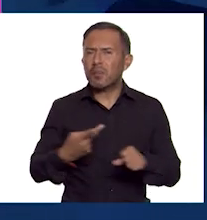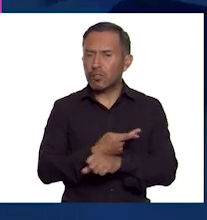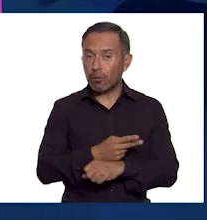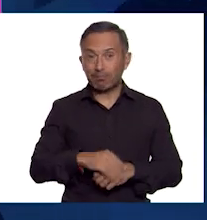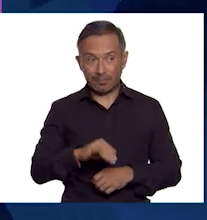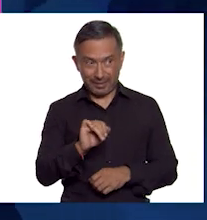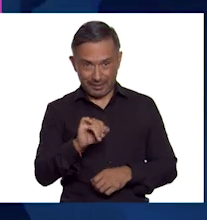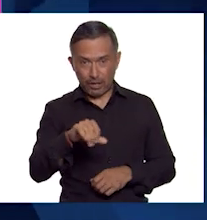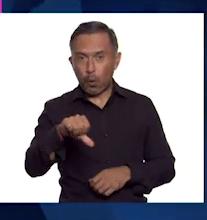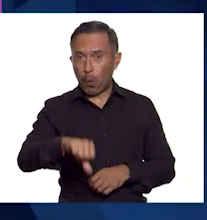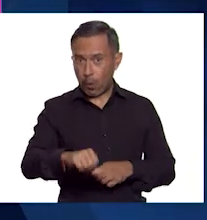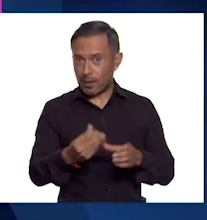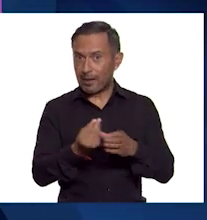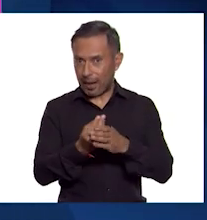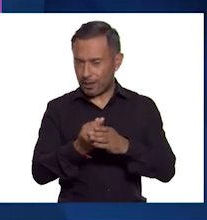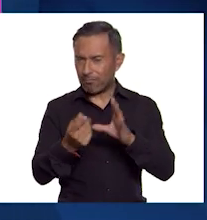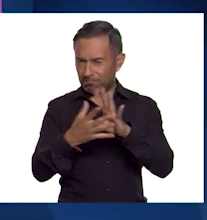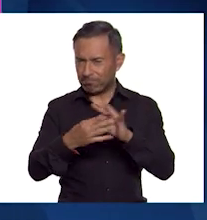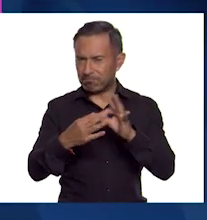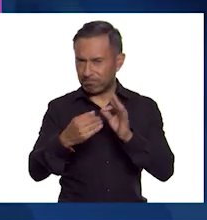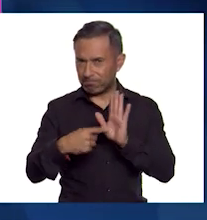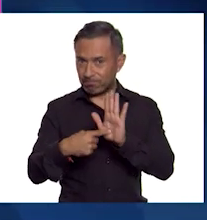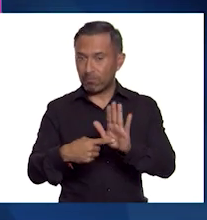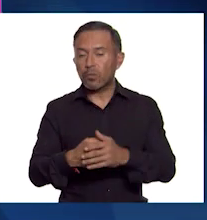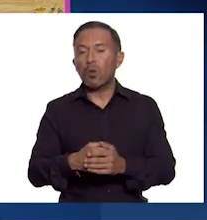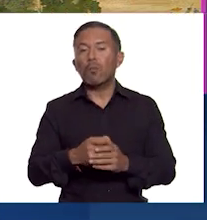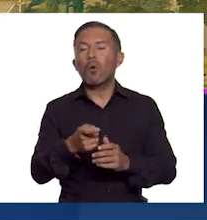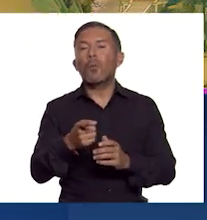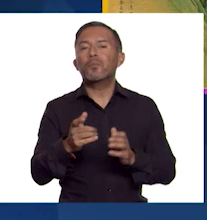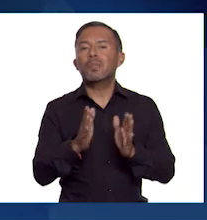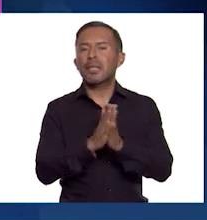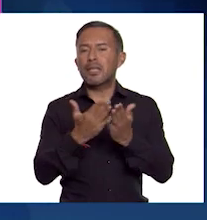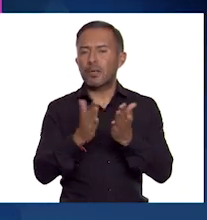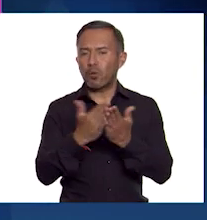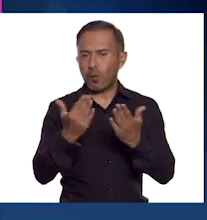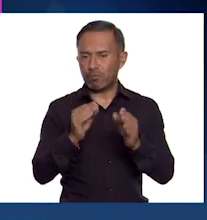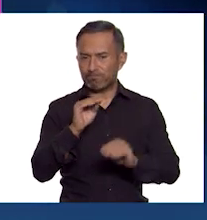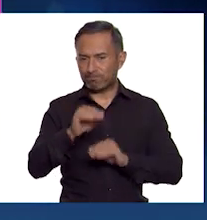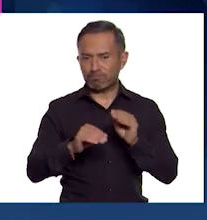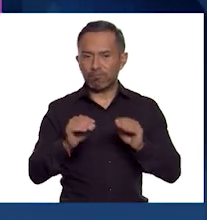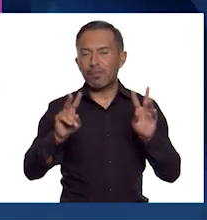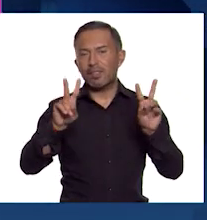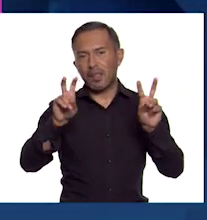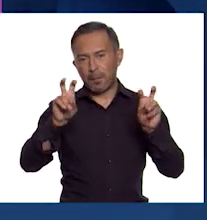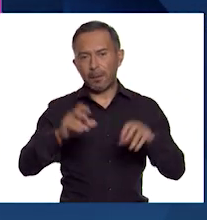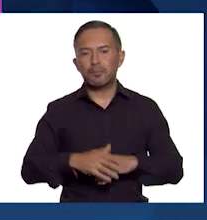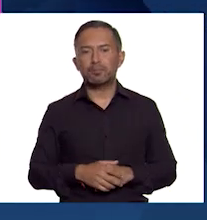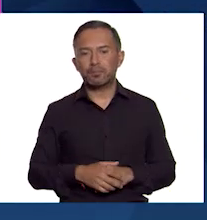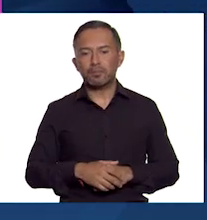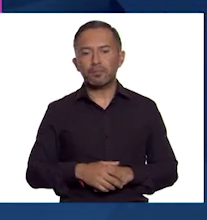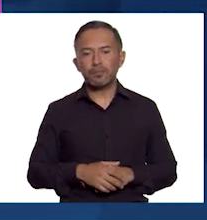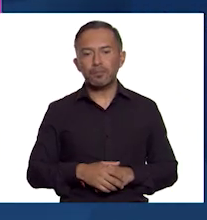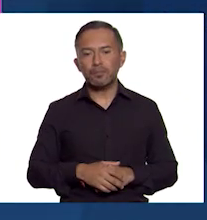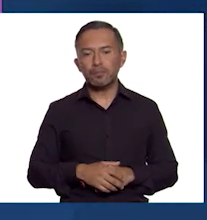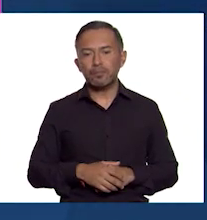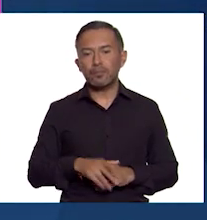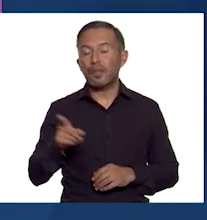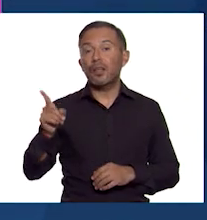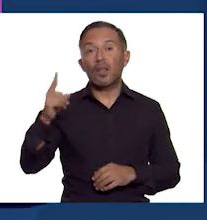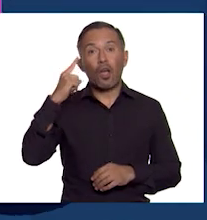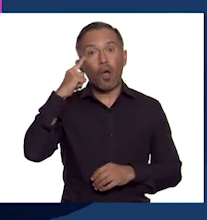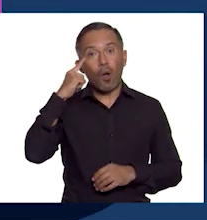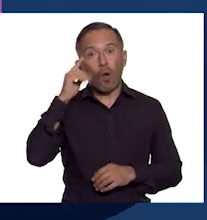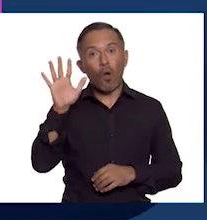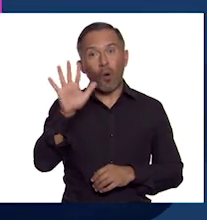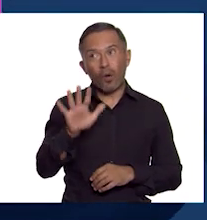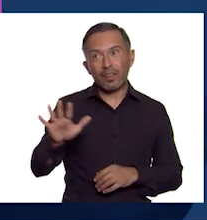a lo largo de esta clase, les retamos a que elaboren un libro interactivo titulado Las Maravillas de Oriente, un viaje por China.